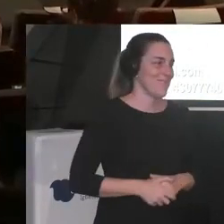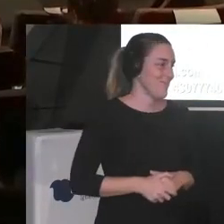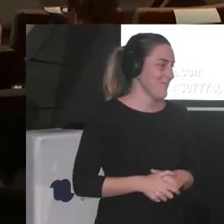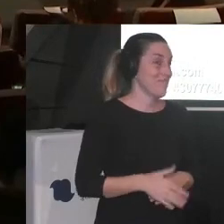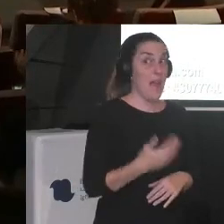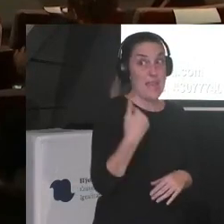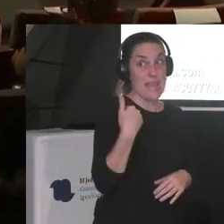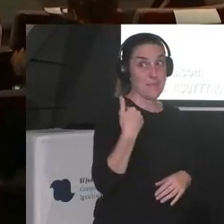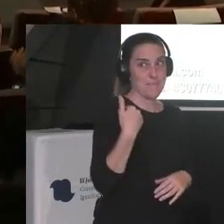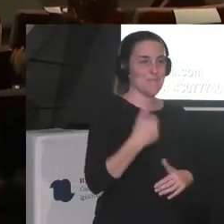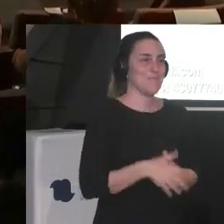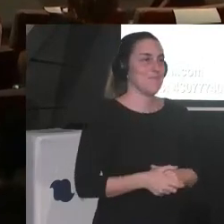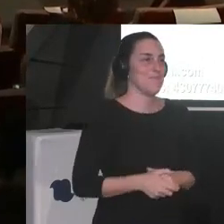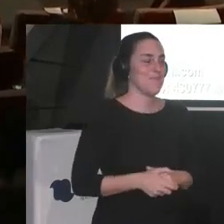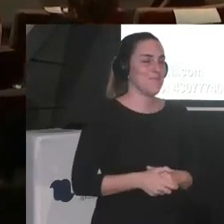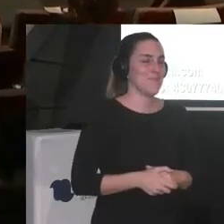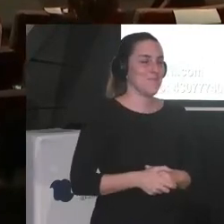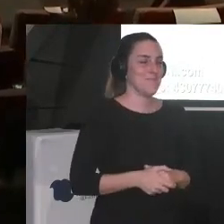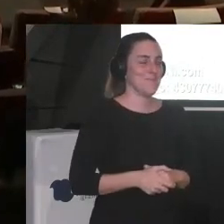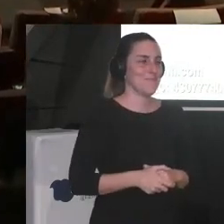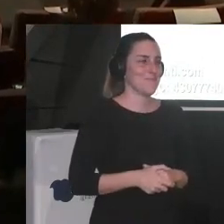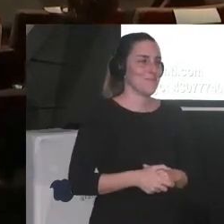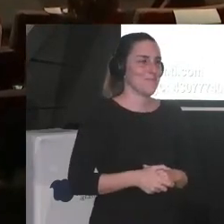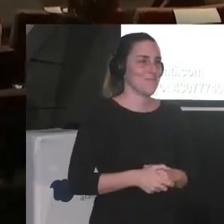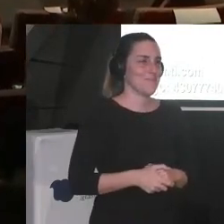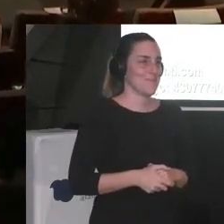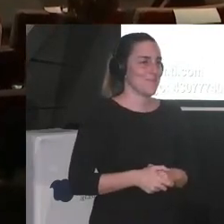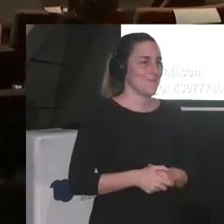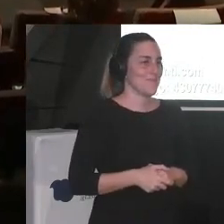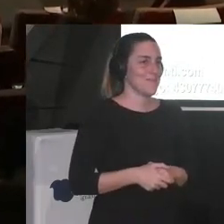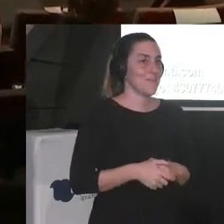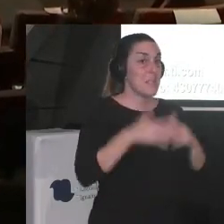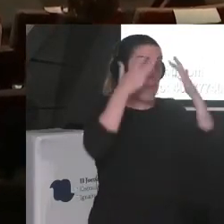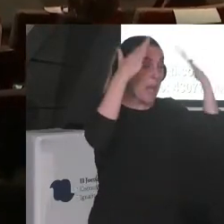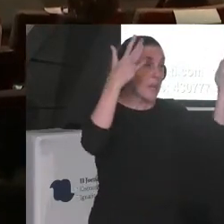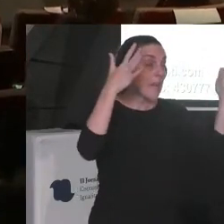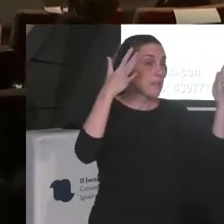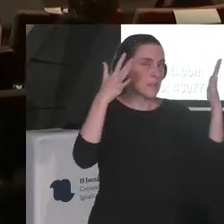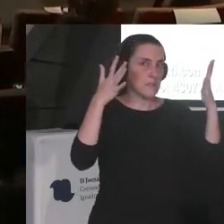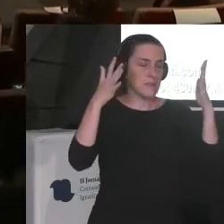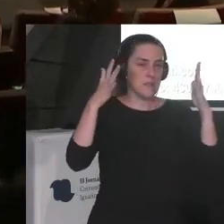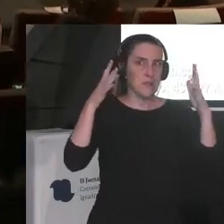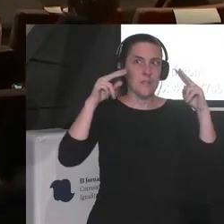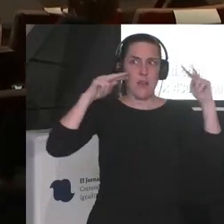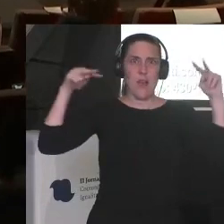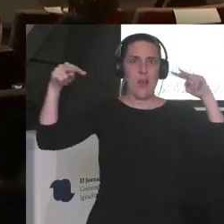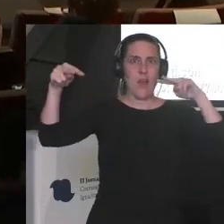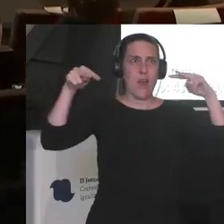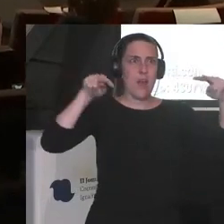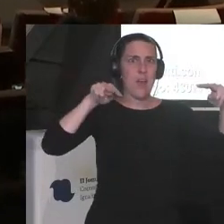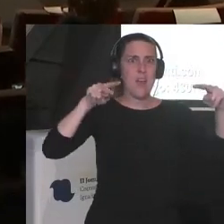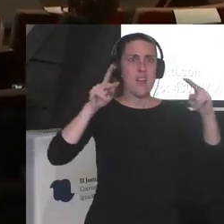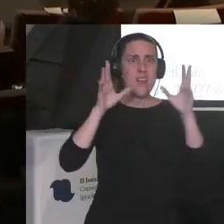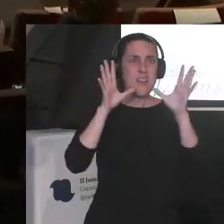pero ayer entonces no hubiera ido a estudiar porque es que claro o sea qué horror esta gente hablándote